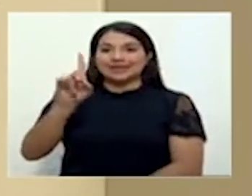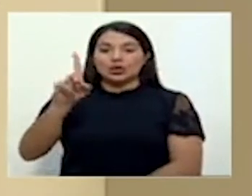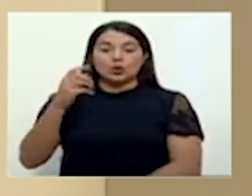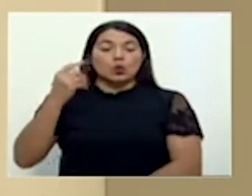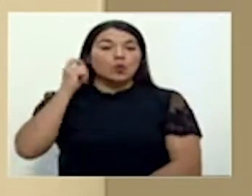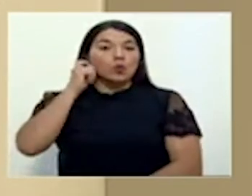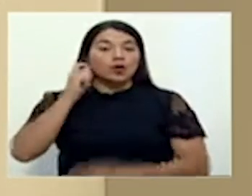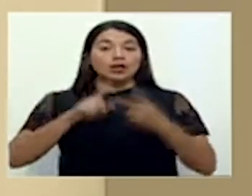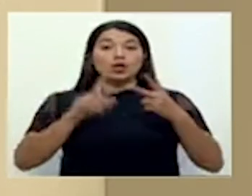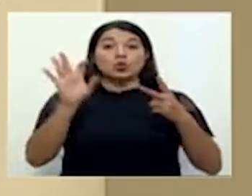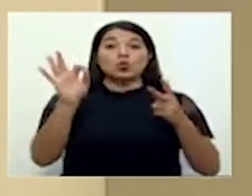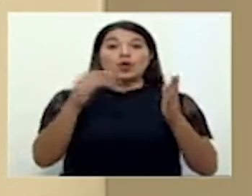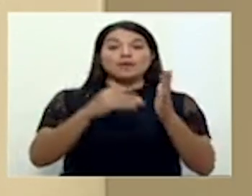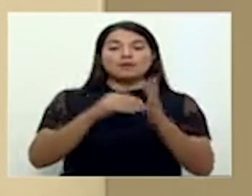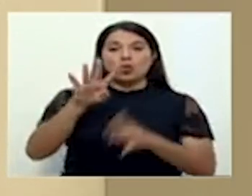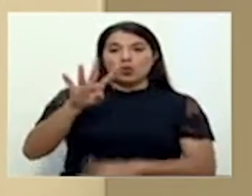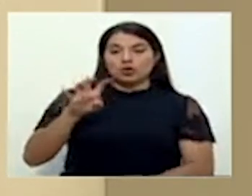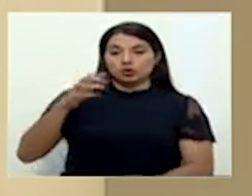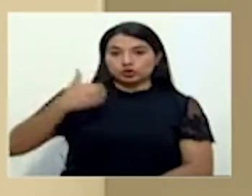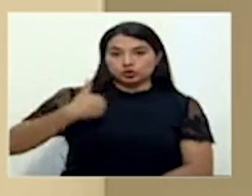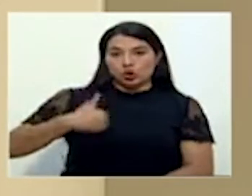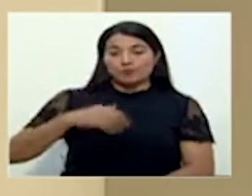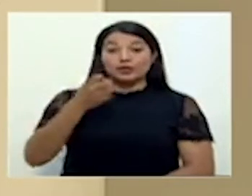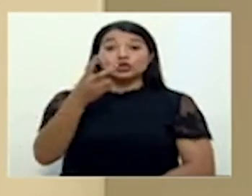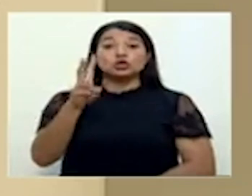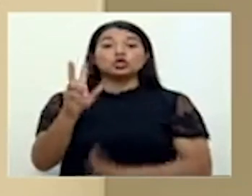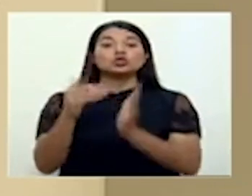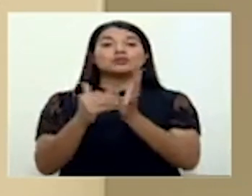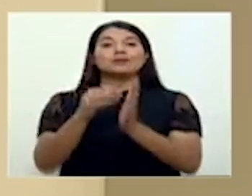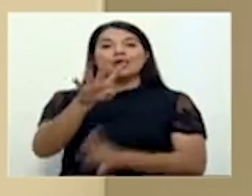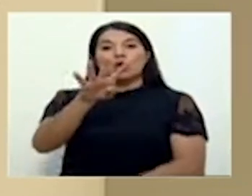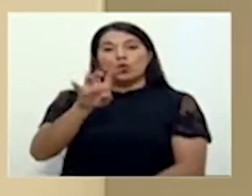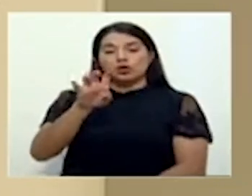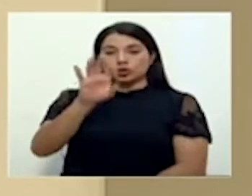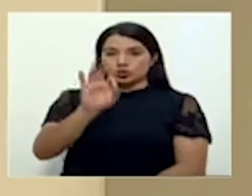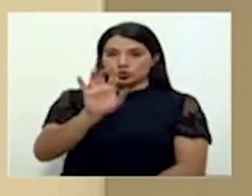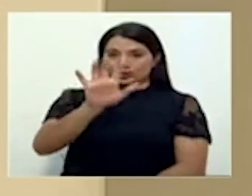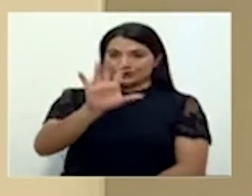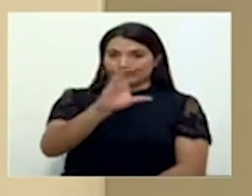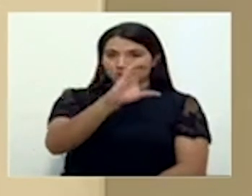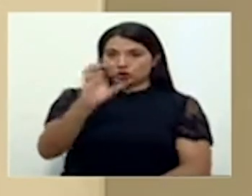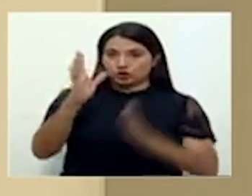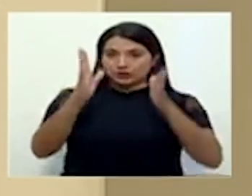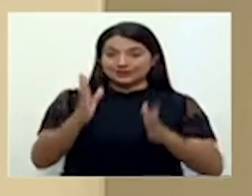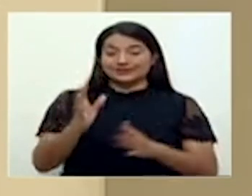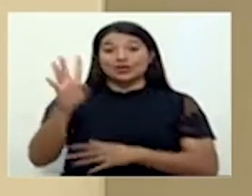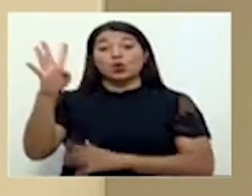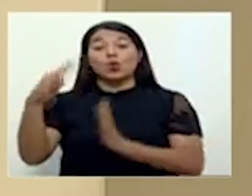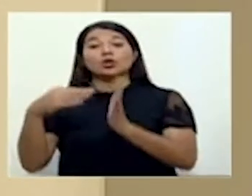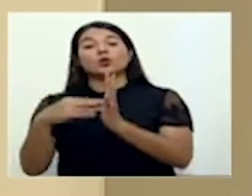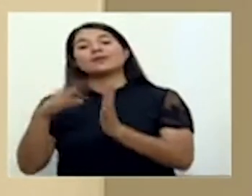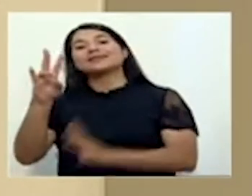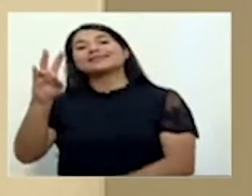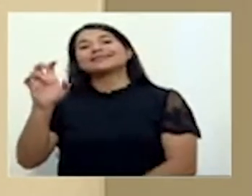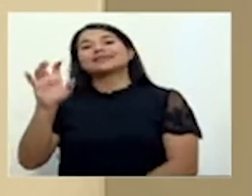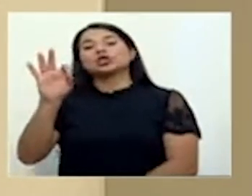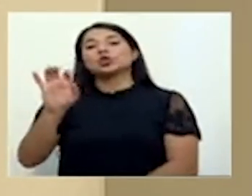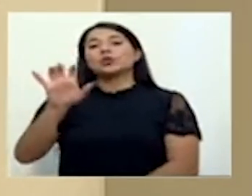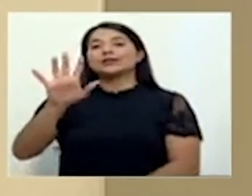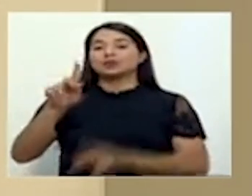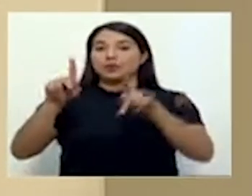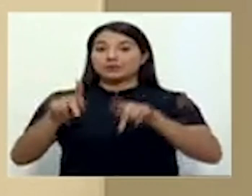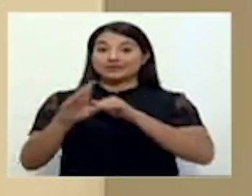.419 hombres, 12.495 son costarricenses y 4.795 son